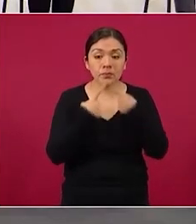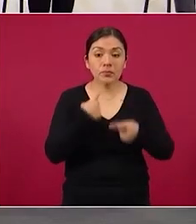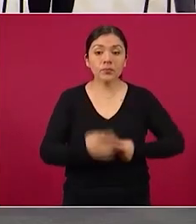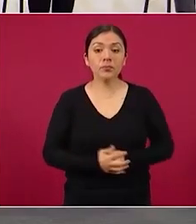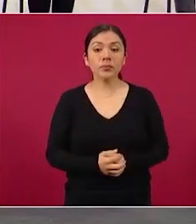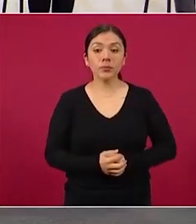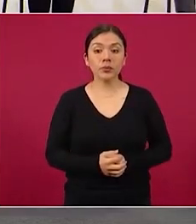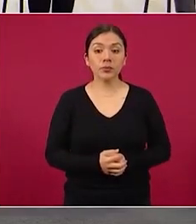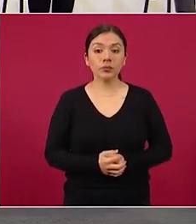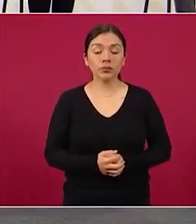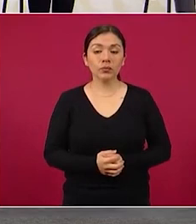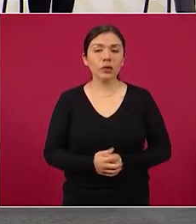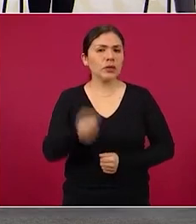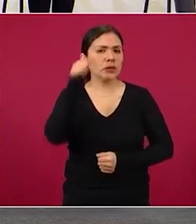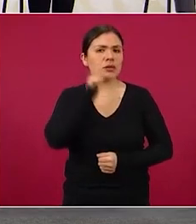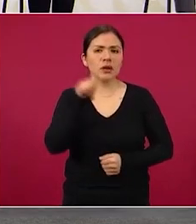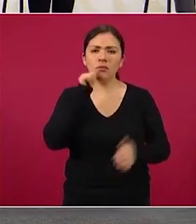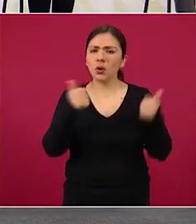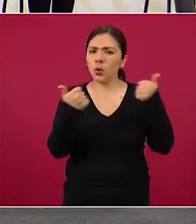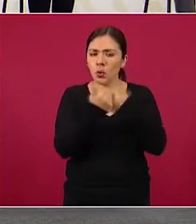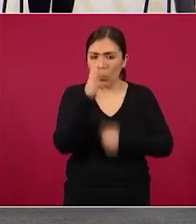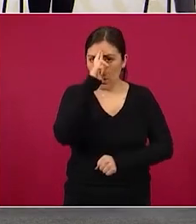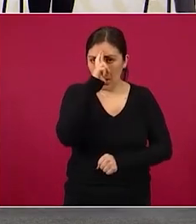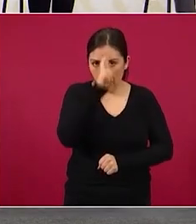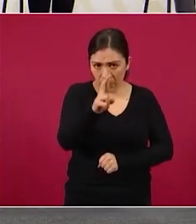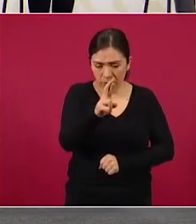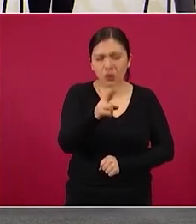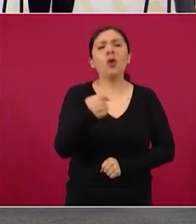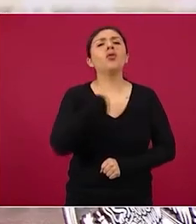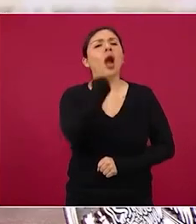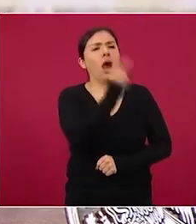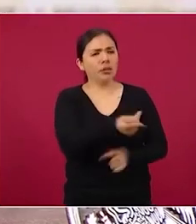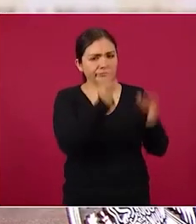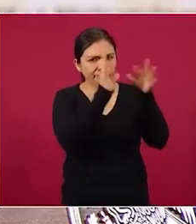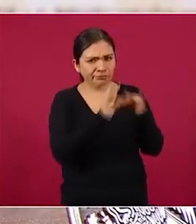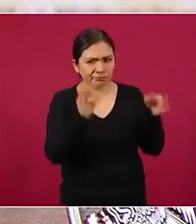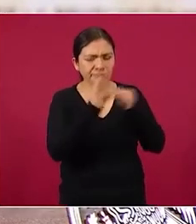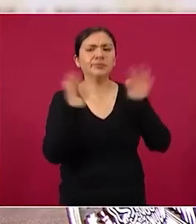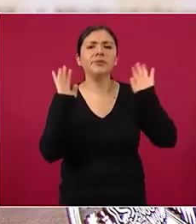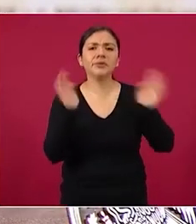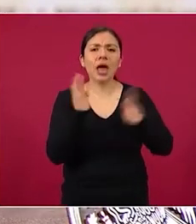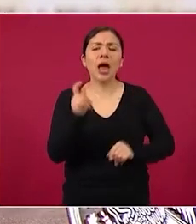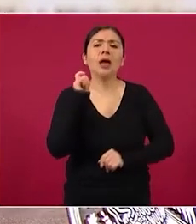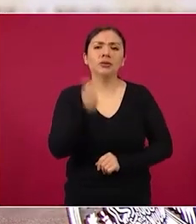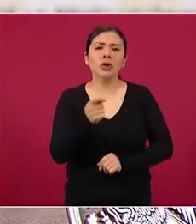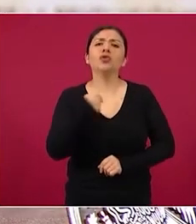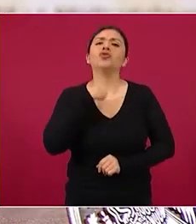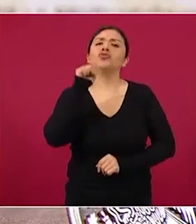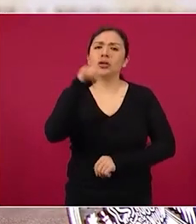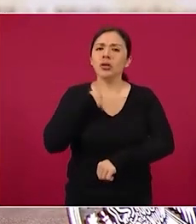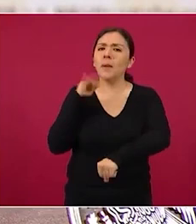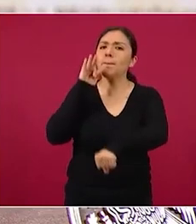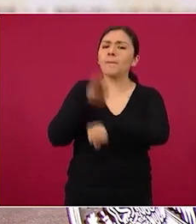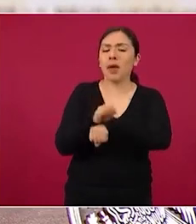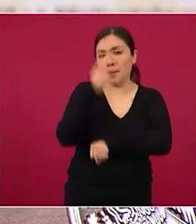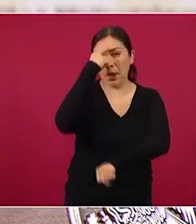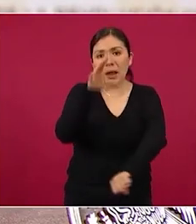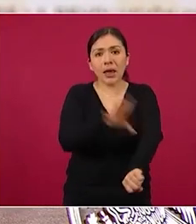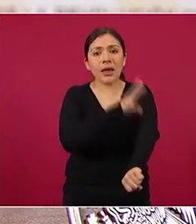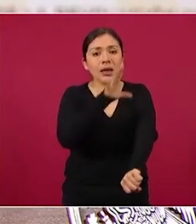forma respetuosa le aclaramos de que estamos a favor de las energías